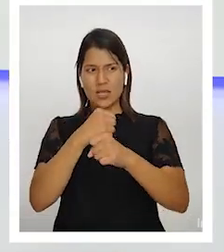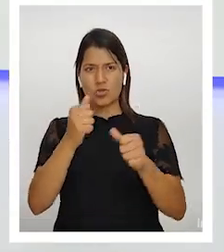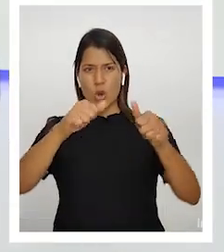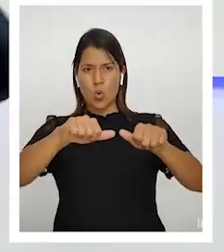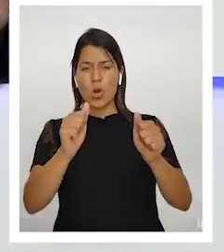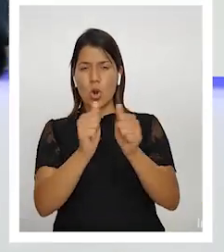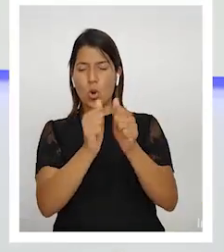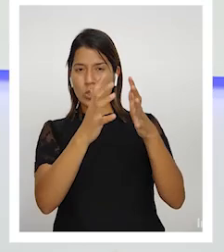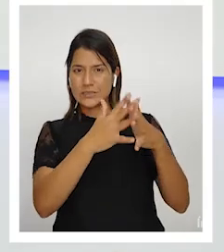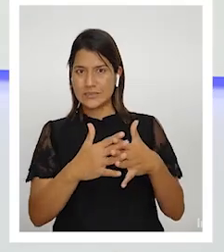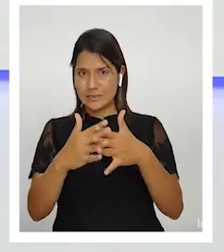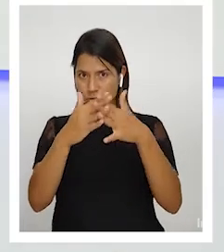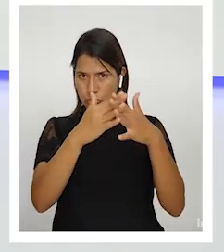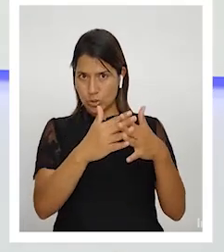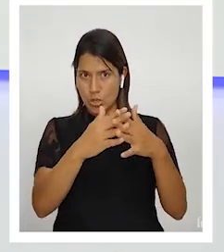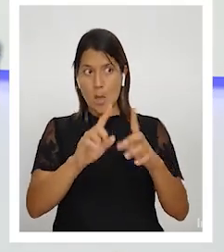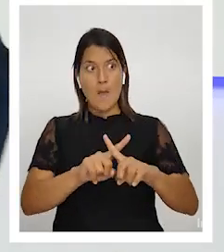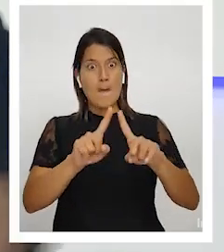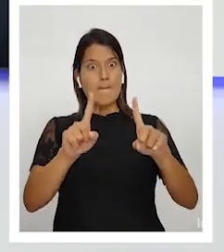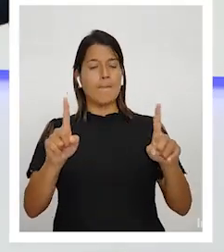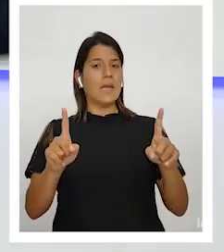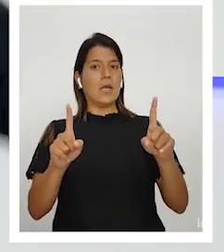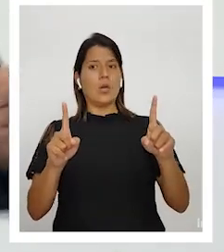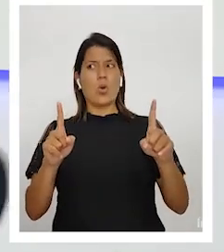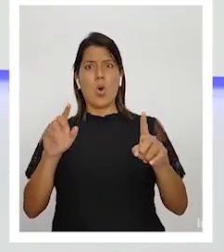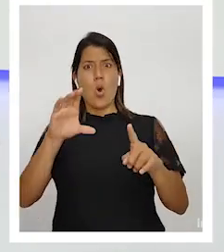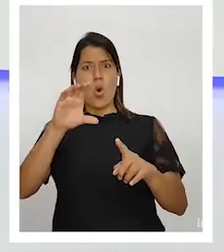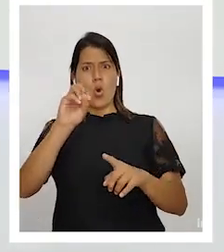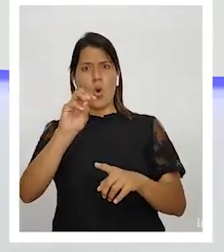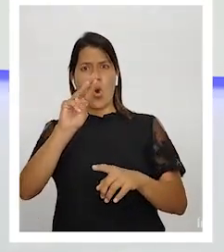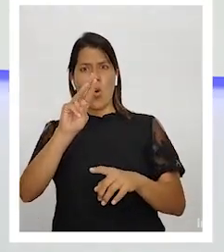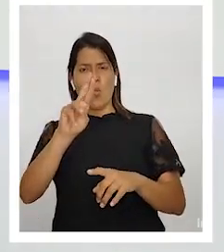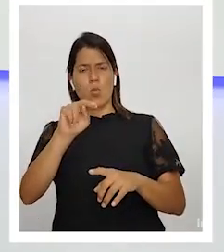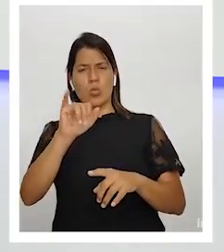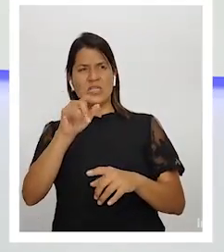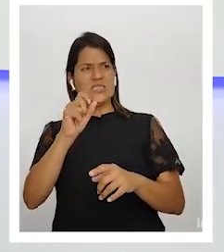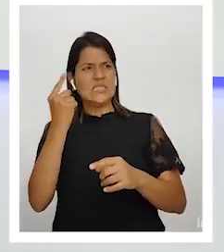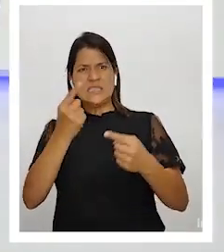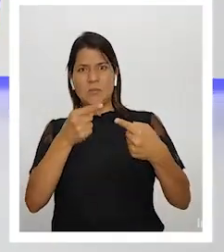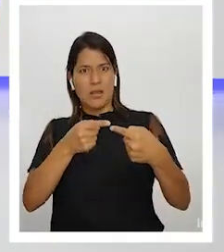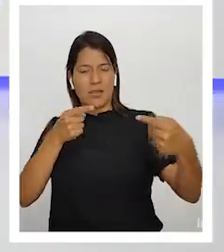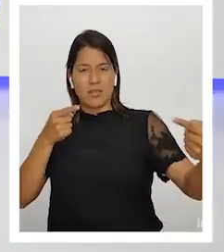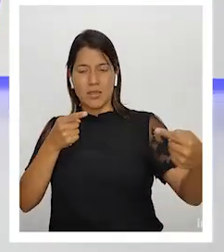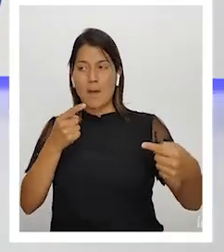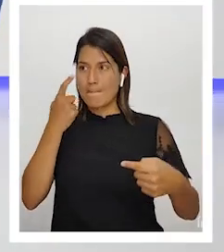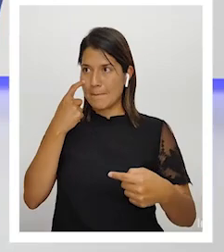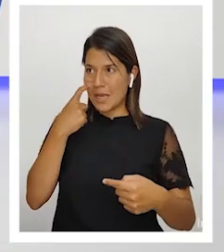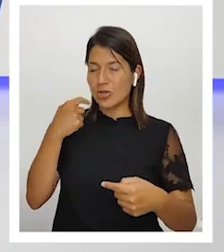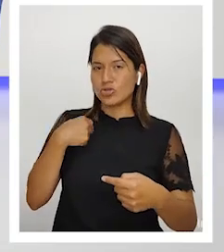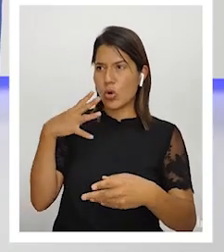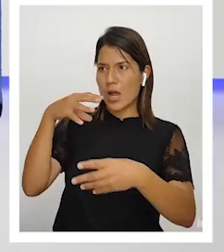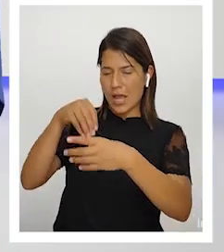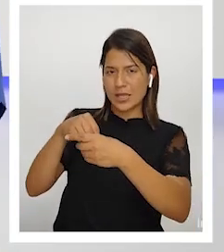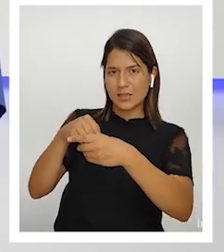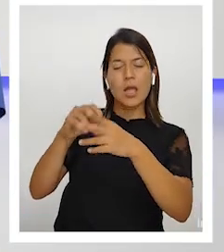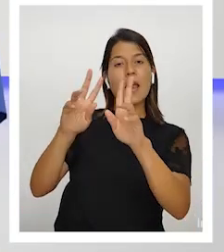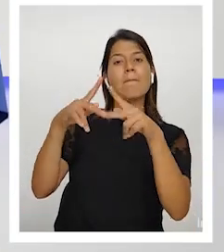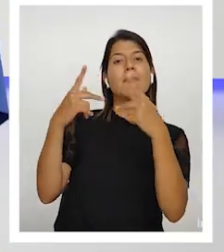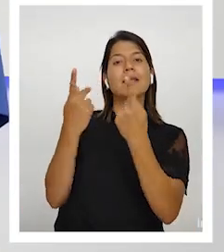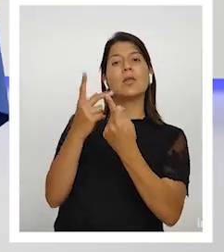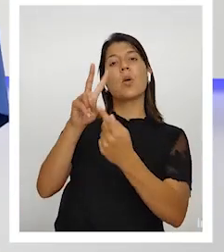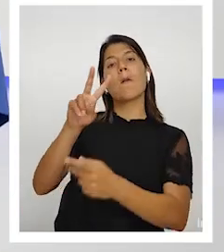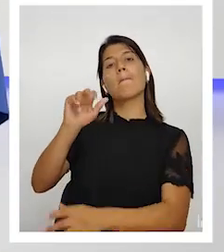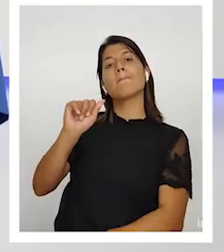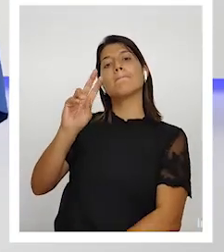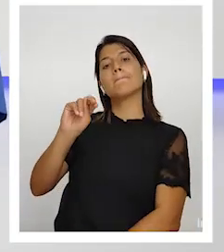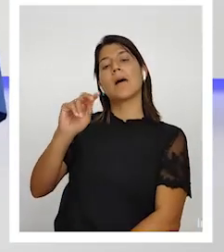cuando la lucha comunista siempre fue contra el imperialismo bien lo decía usted yo estuve en el partido vanguardia popular y estando director